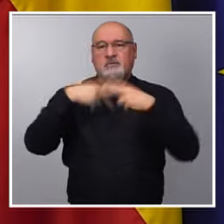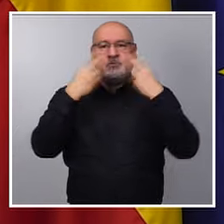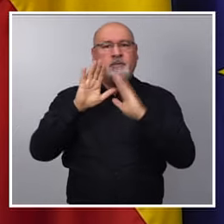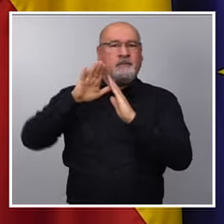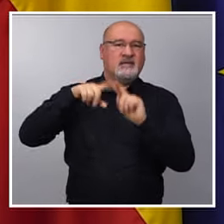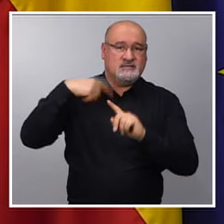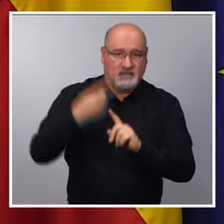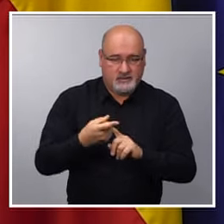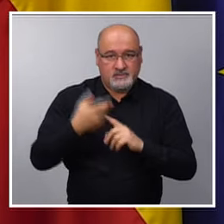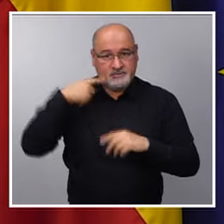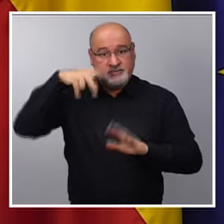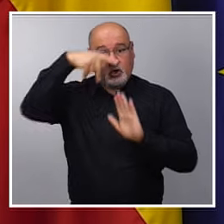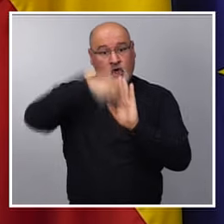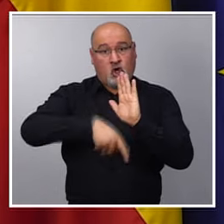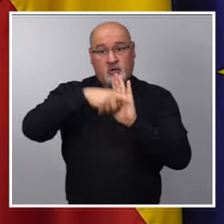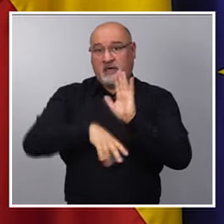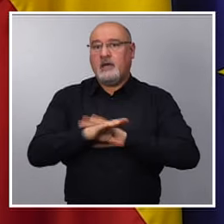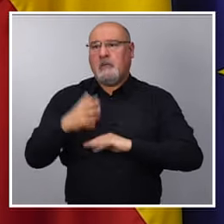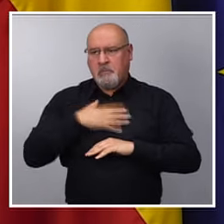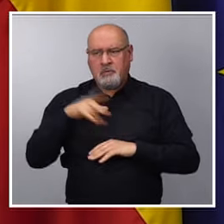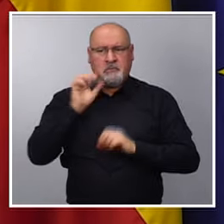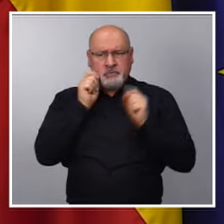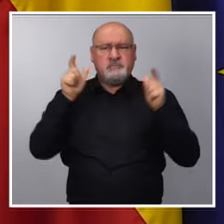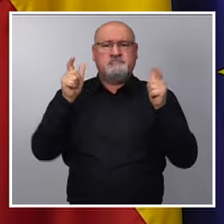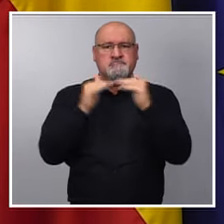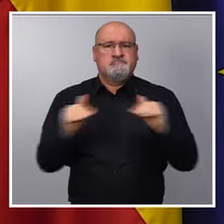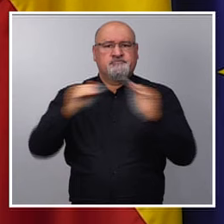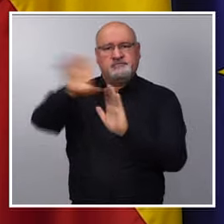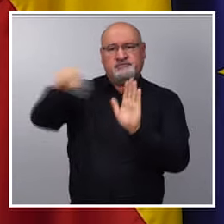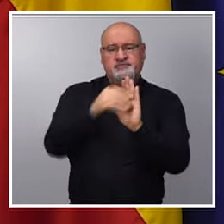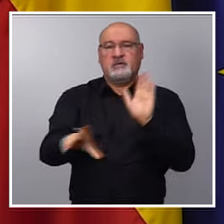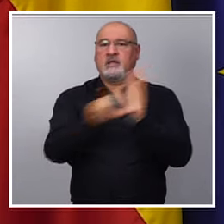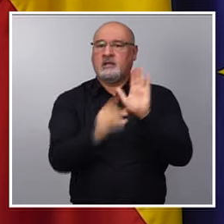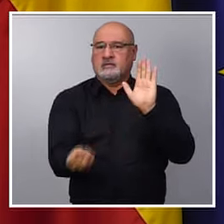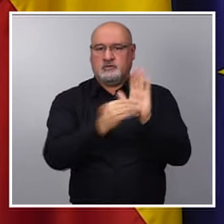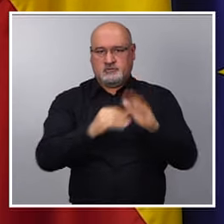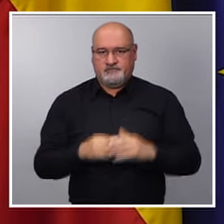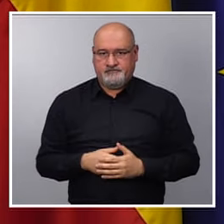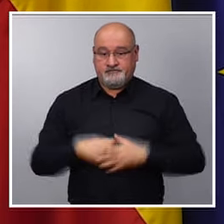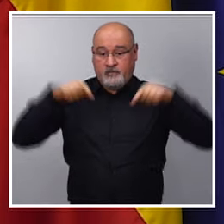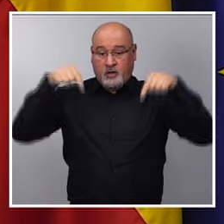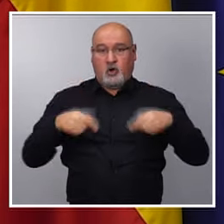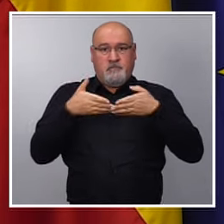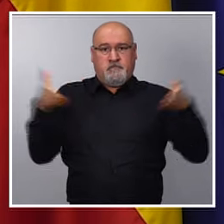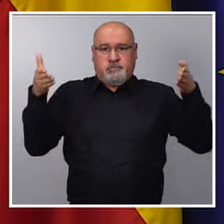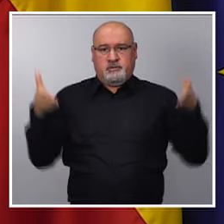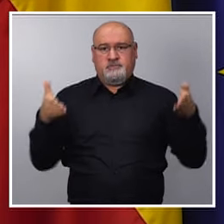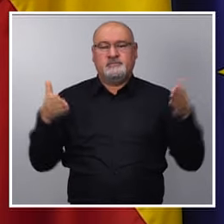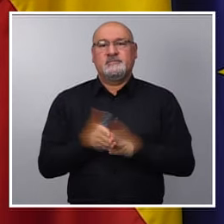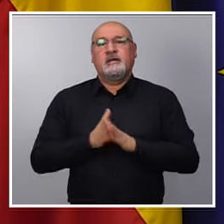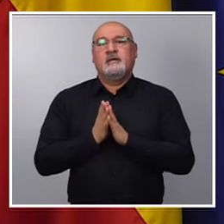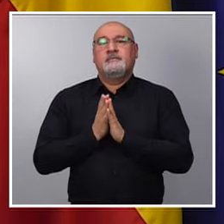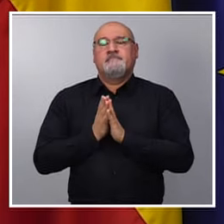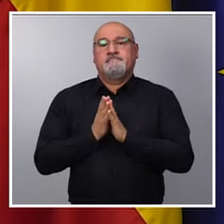y la normativa fuesen capaces de alcanzar a esa sensibilidad social. Hoy empezamos a reducir la distancia entre